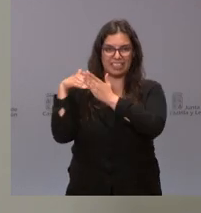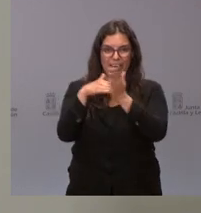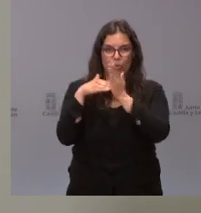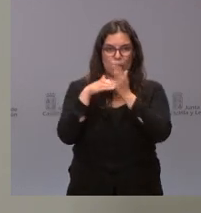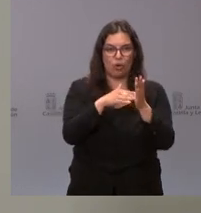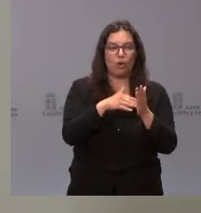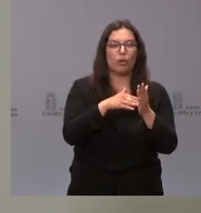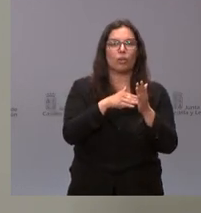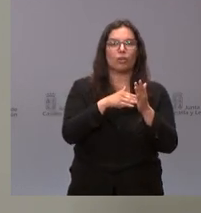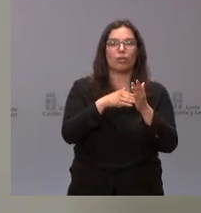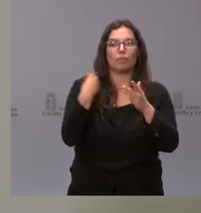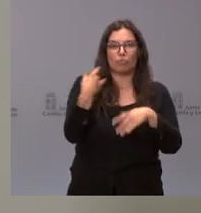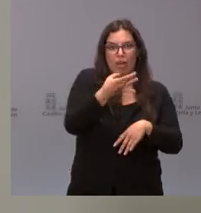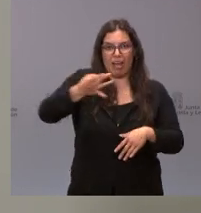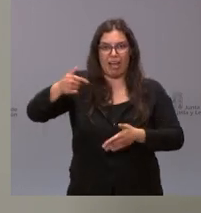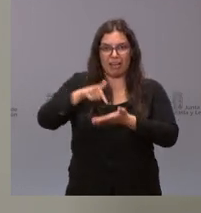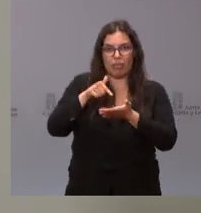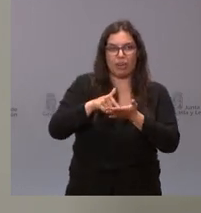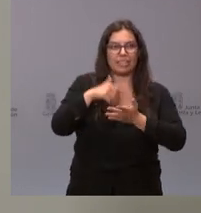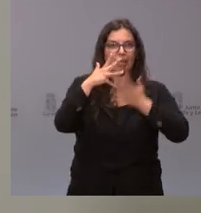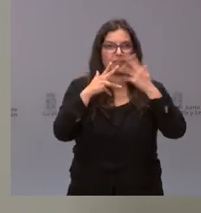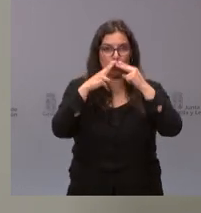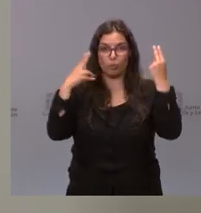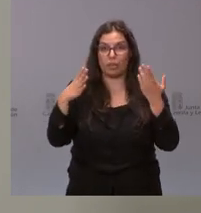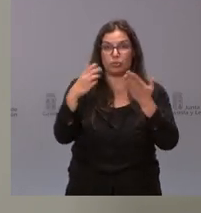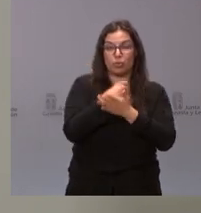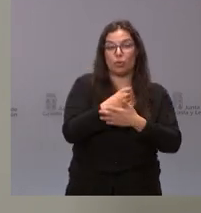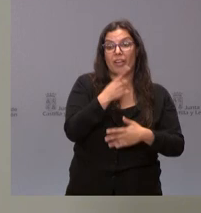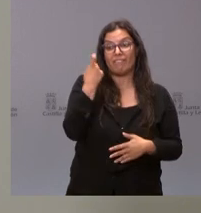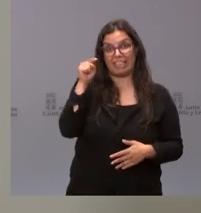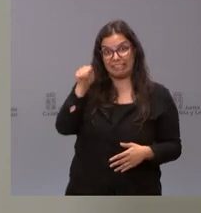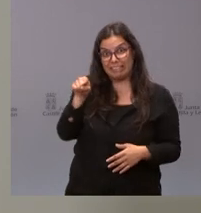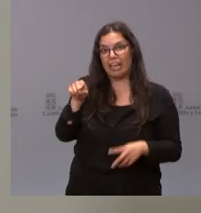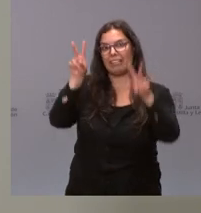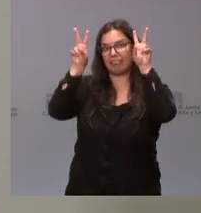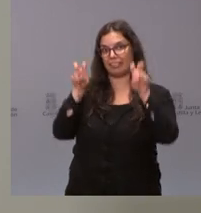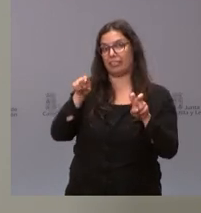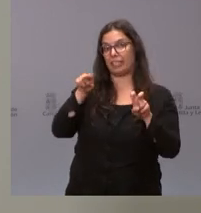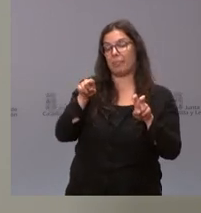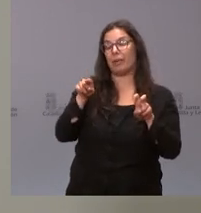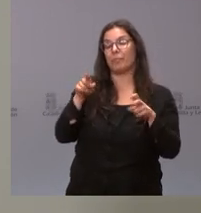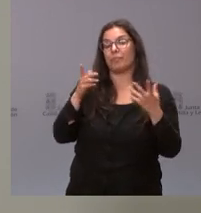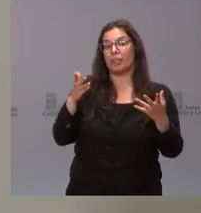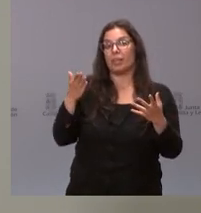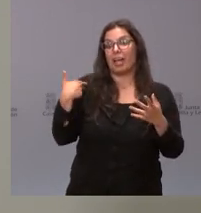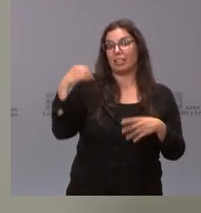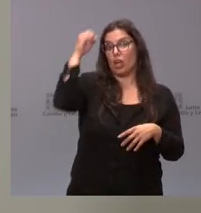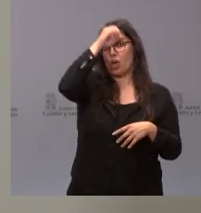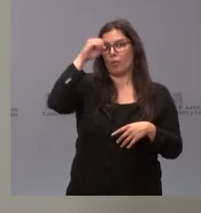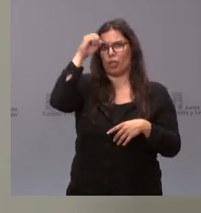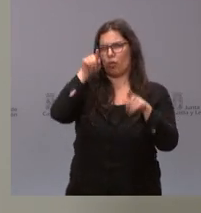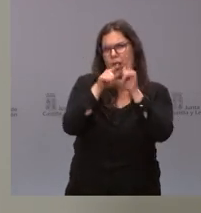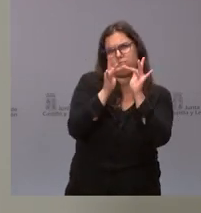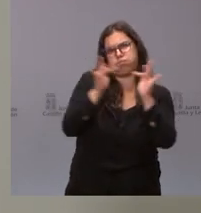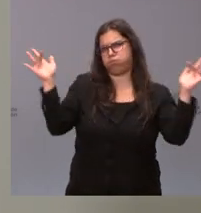los acreedores con las administraciones públicas y queda este punto donde las posiciones eran muy